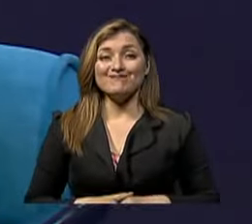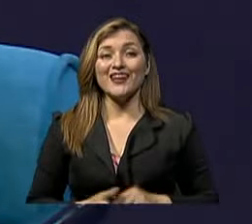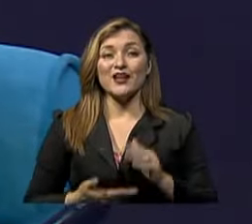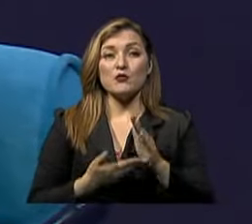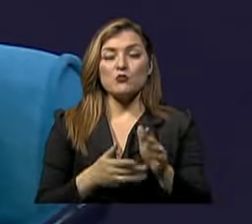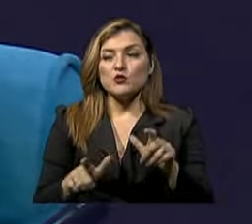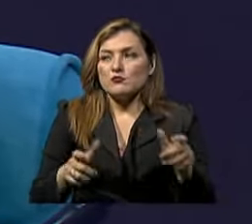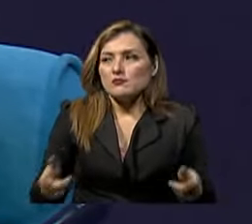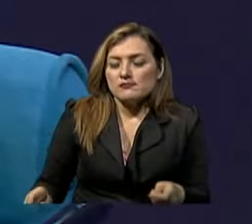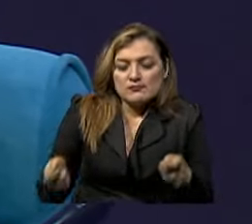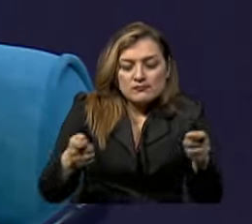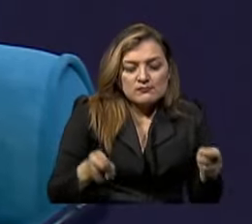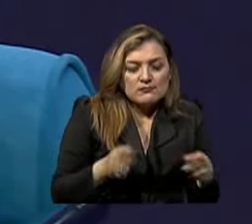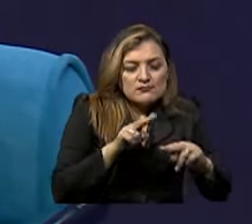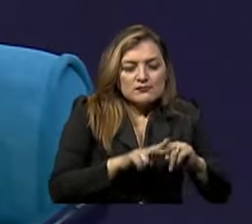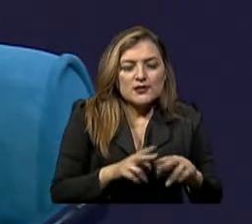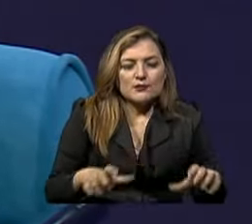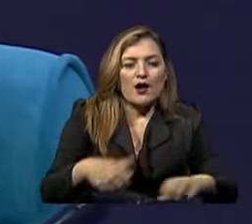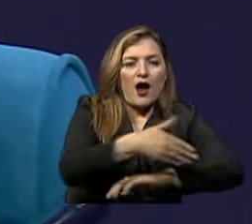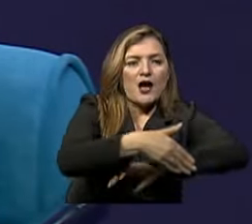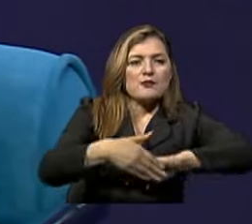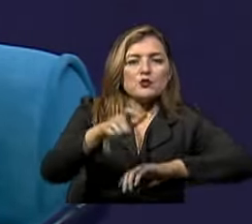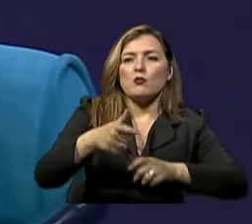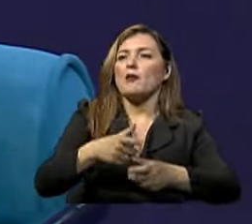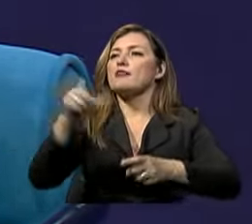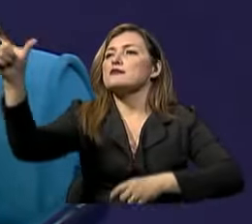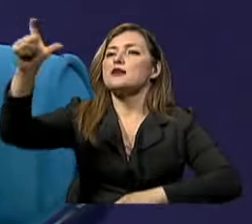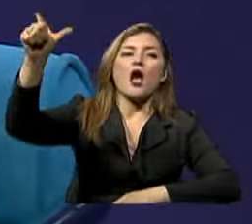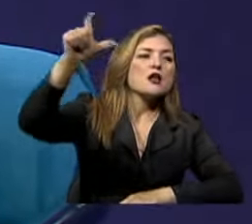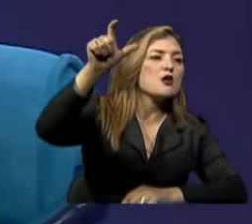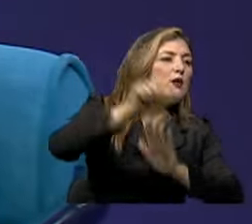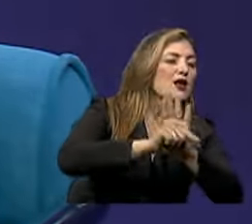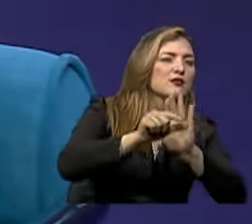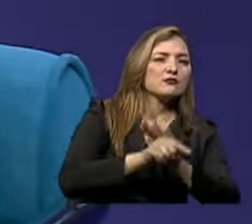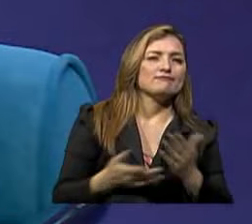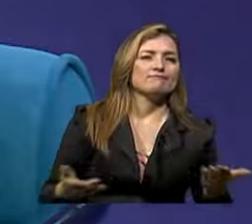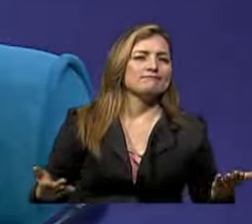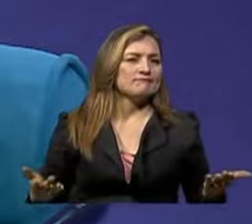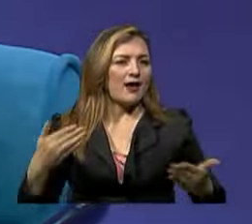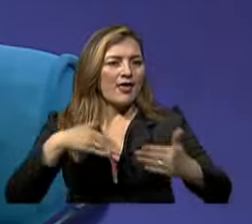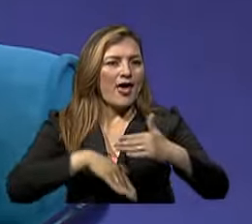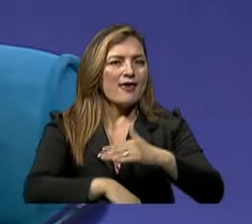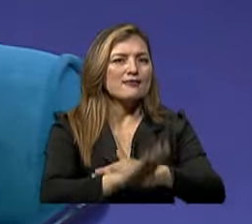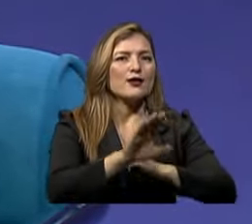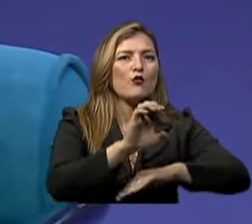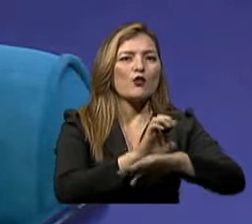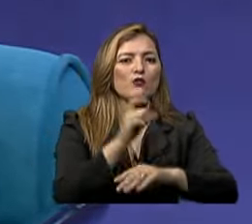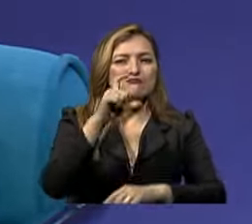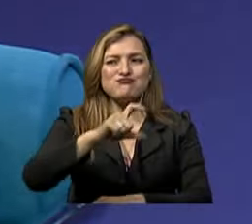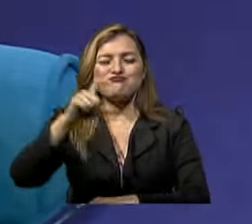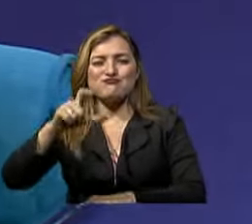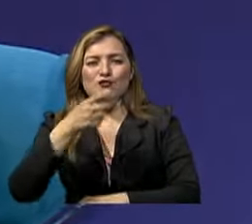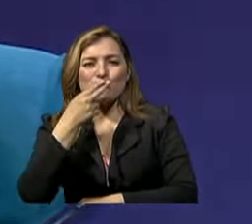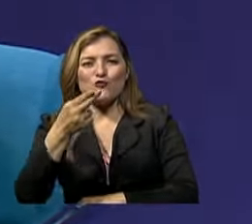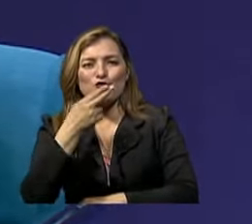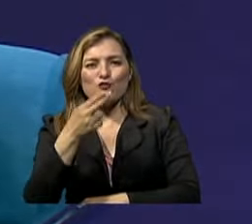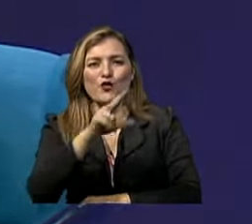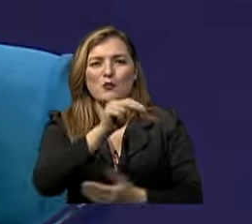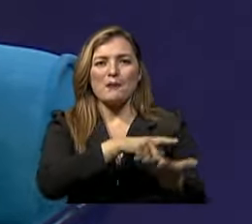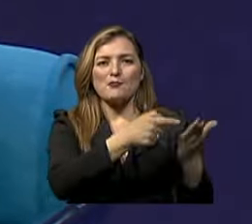esquinas El tabaco Que entra de contrabando Sin ningún tipo De control Entonces no podemos Cerrar los ojos Y decir Está